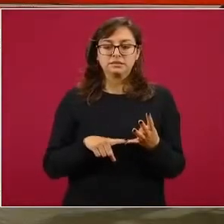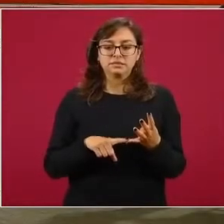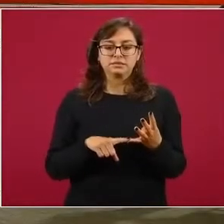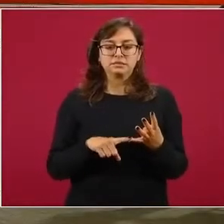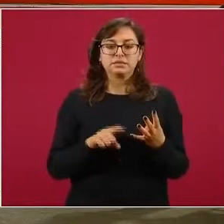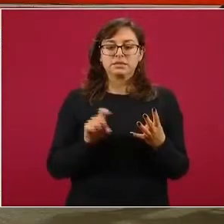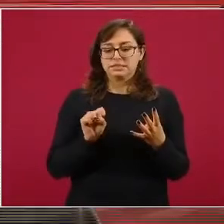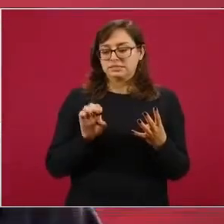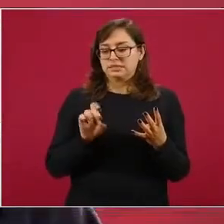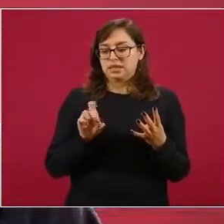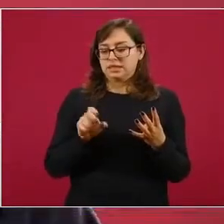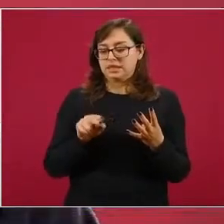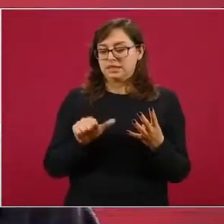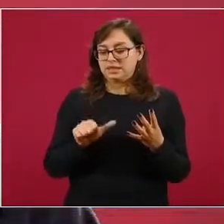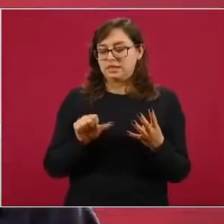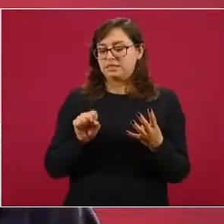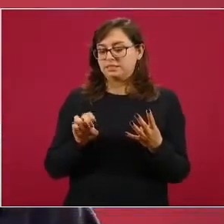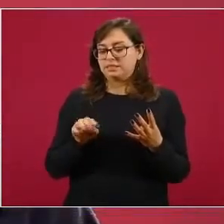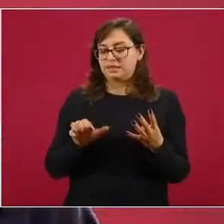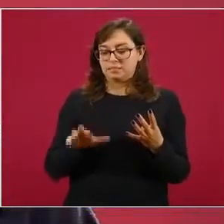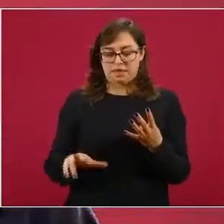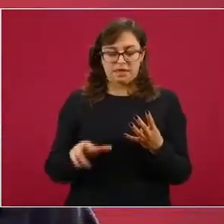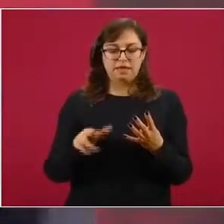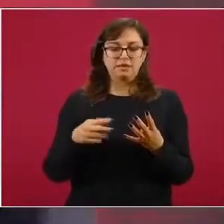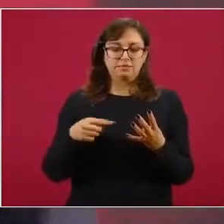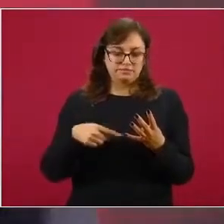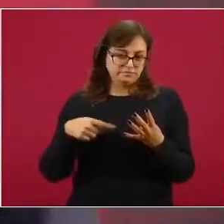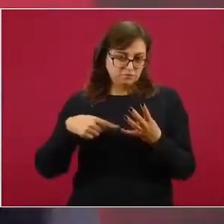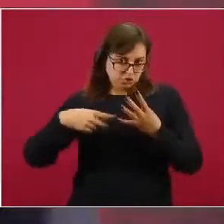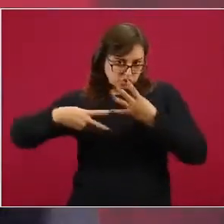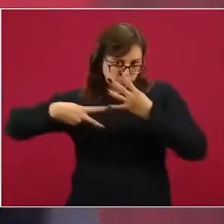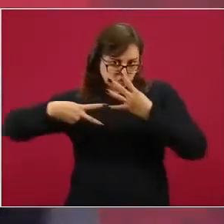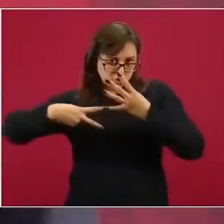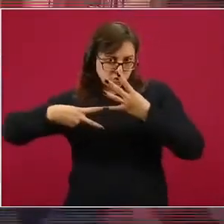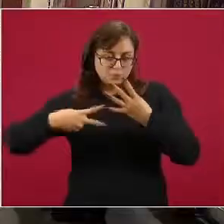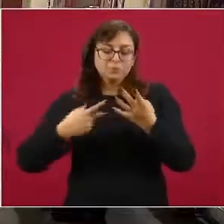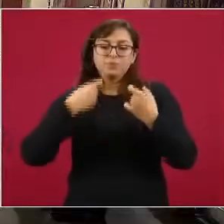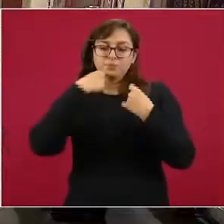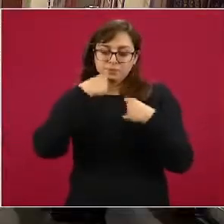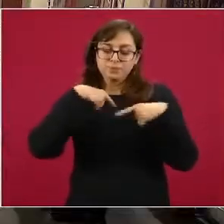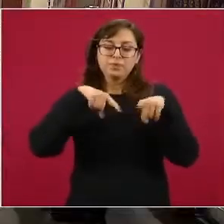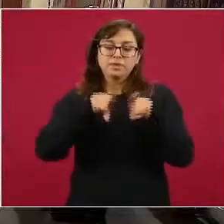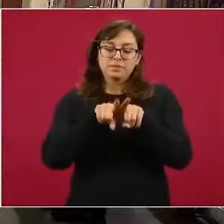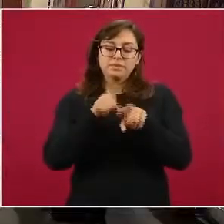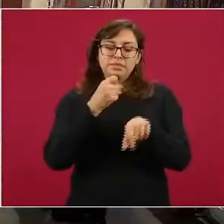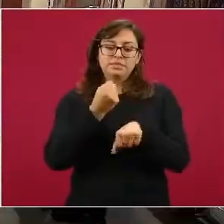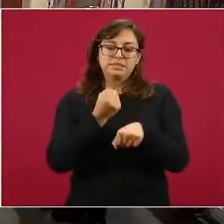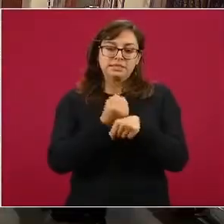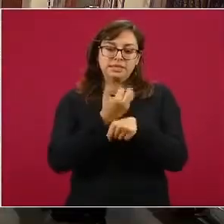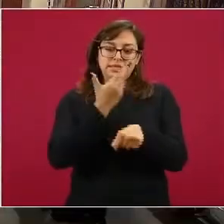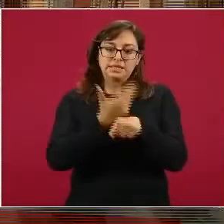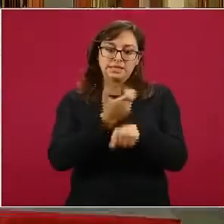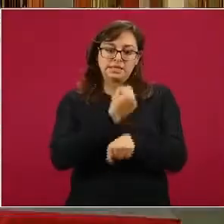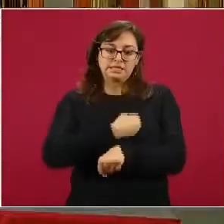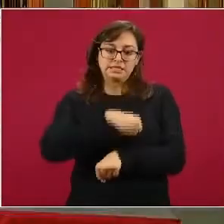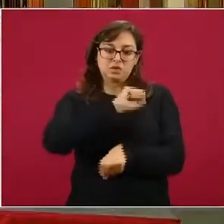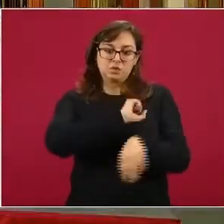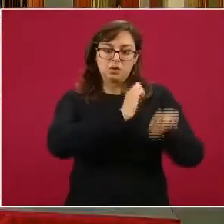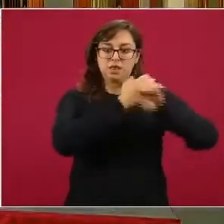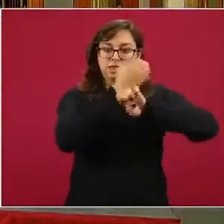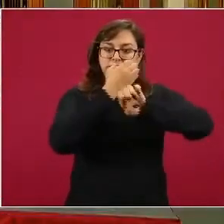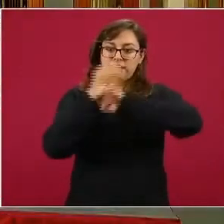de las Fuerzas Armadas, tanto Sedena como CEMAR, sino también las Secretarías de Salud estatales y